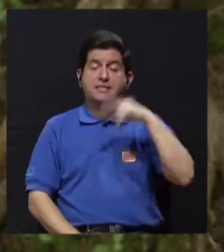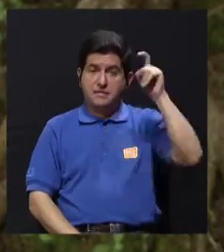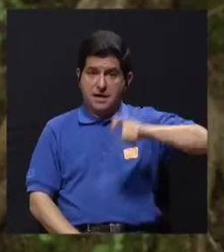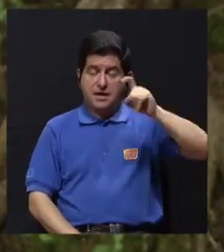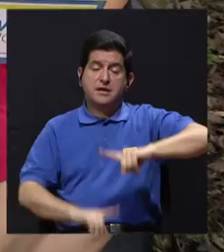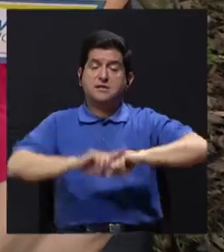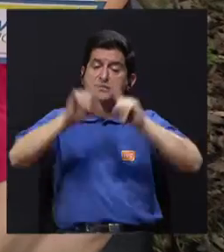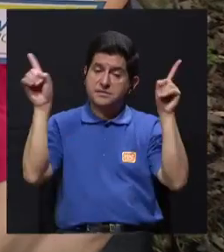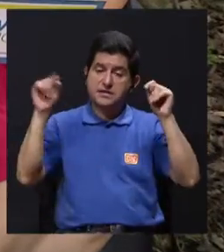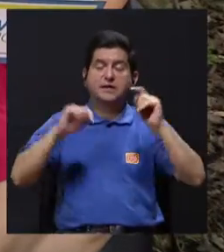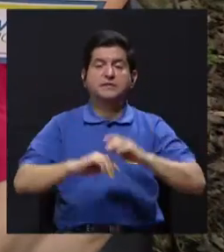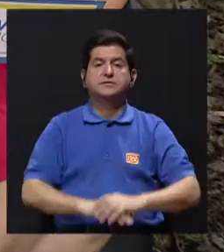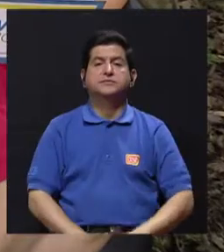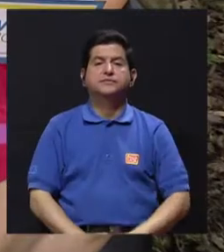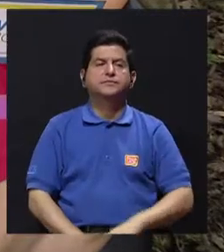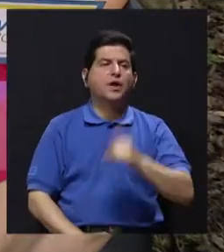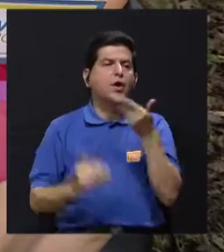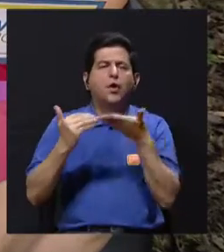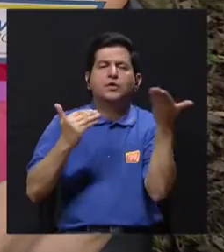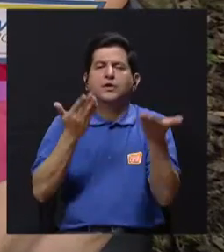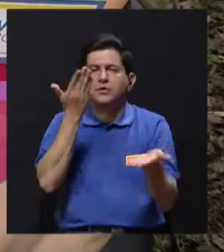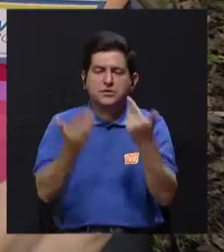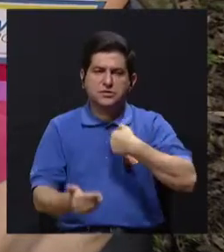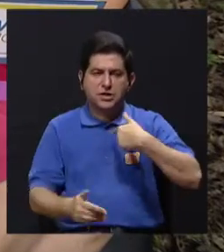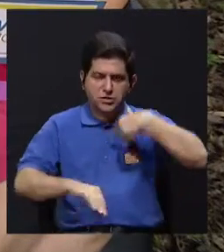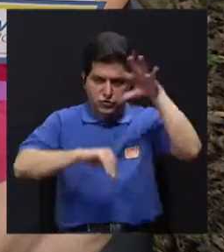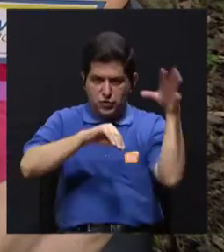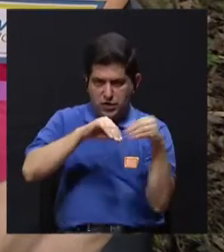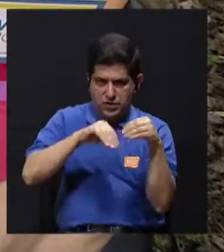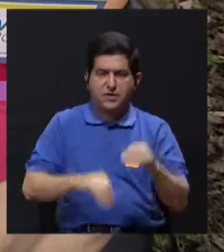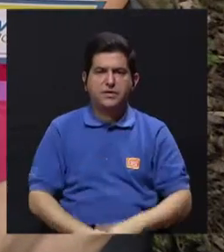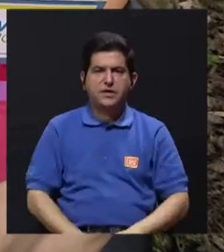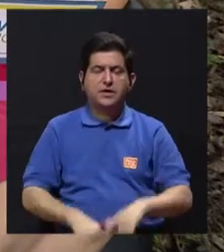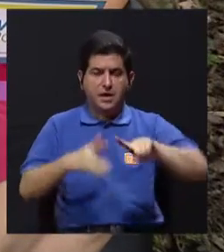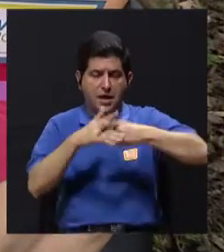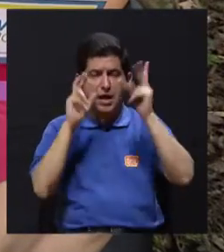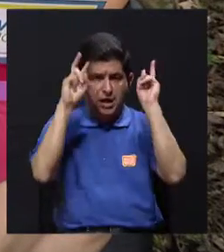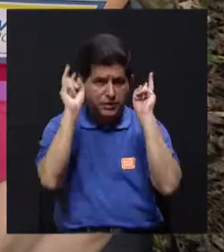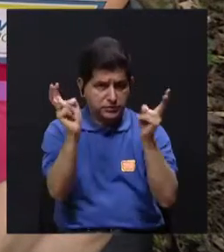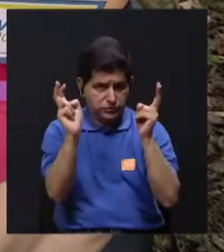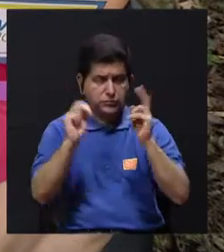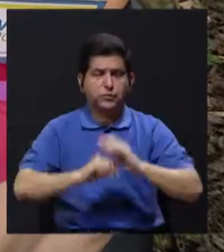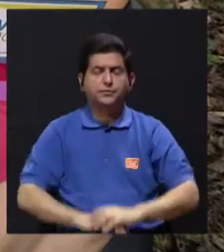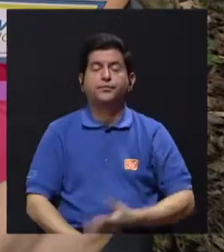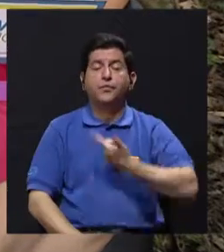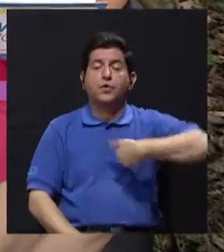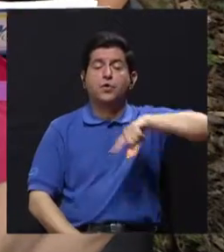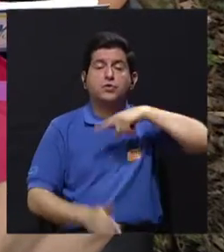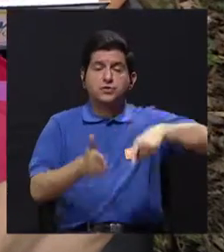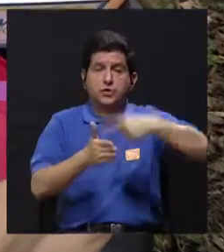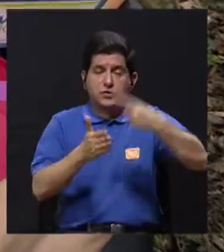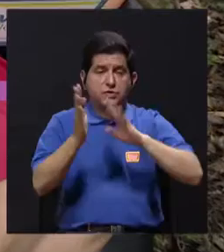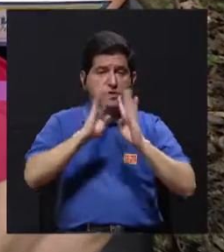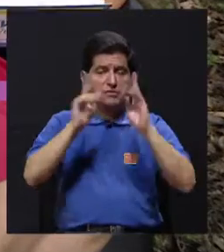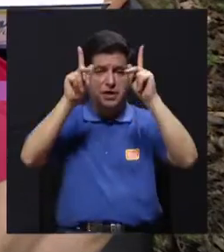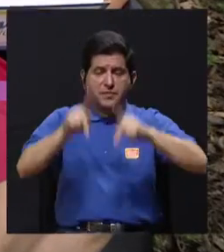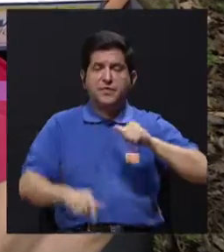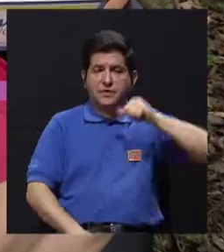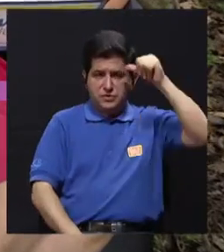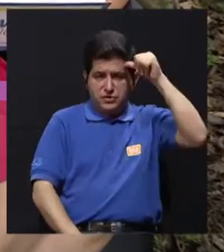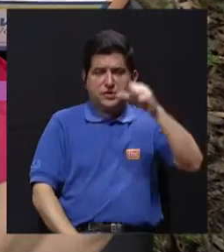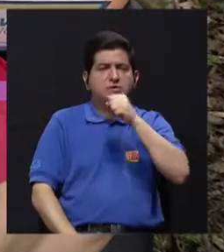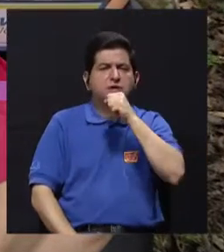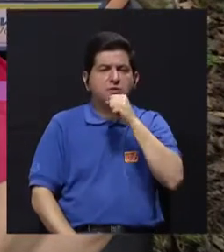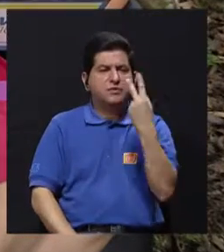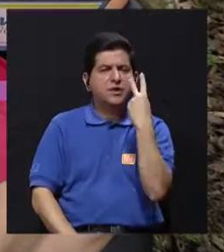persona. Es persona que tiene necesidades diferentes. La otra cosa que quería acotar para iniciar el tema es que